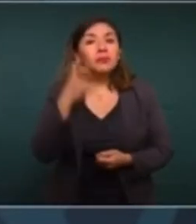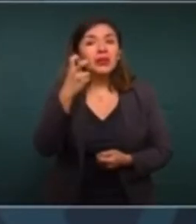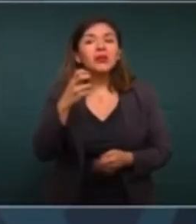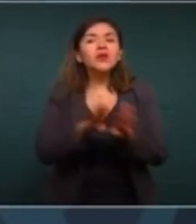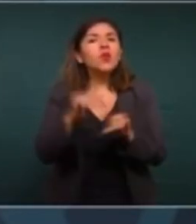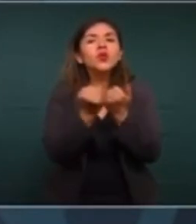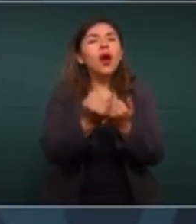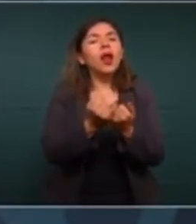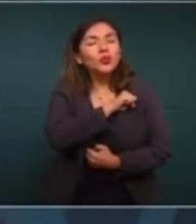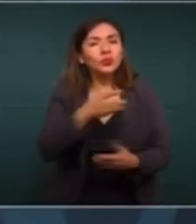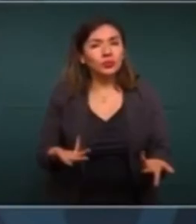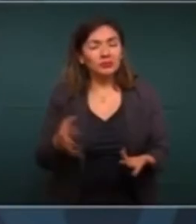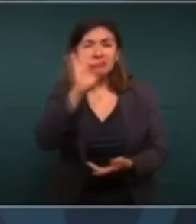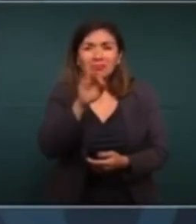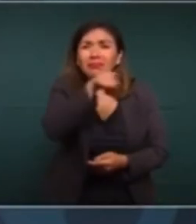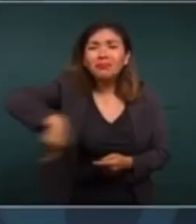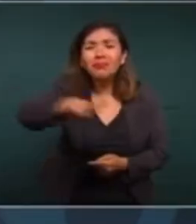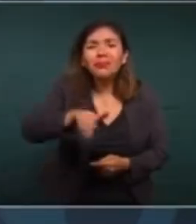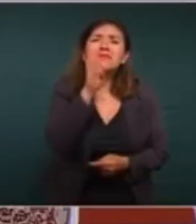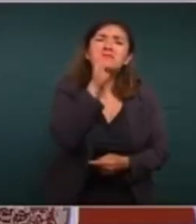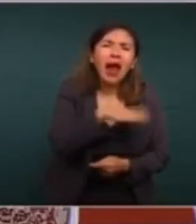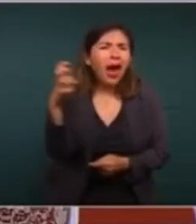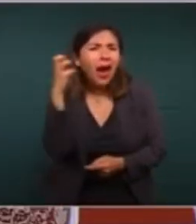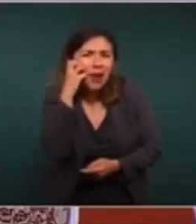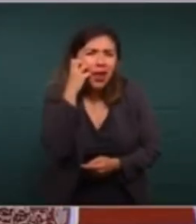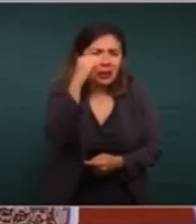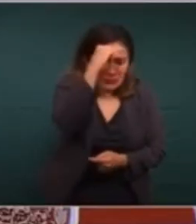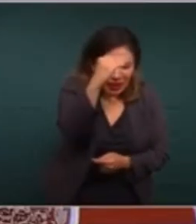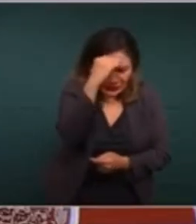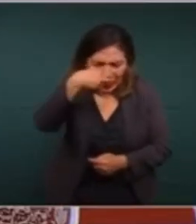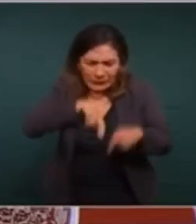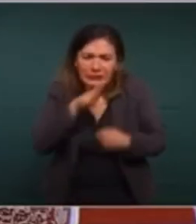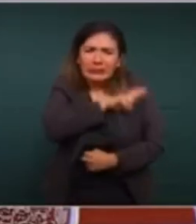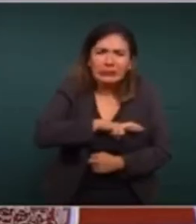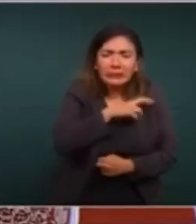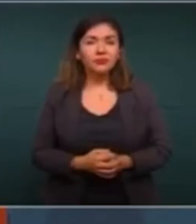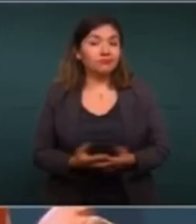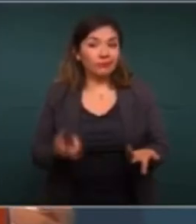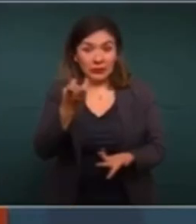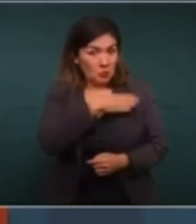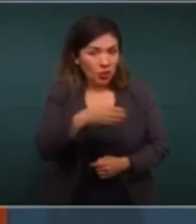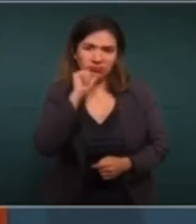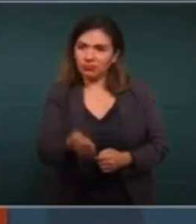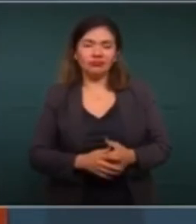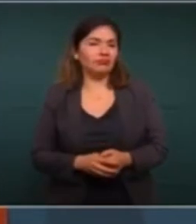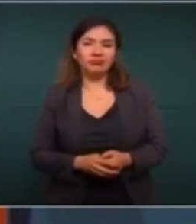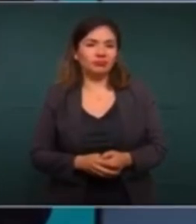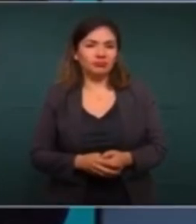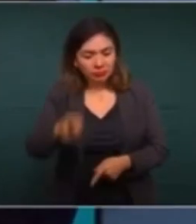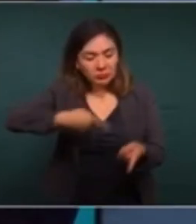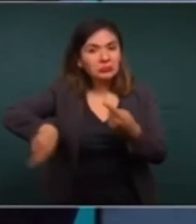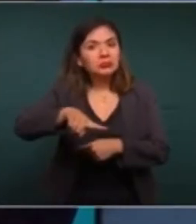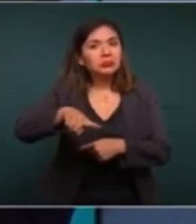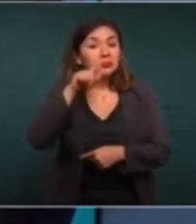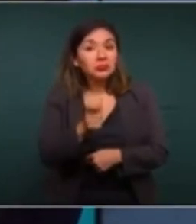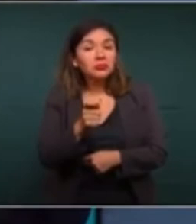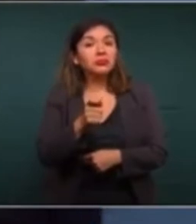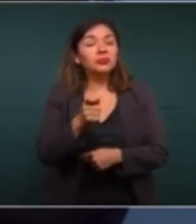eso es parte también de nuestra salud. Si estamos amargados, con odios, nos enfermamos. Eso no es bueno. Entre más